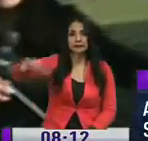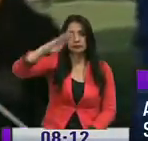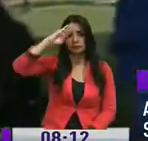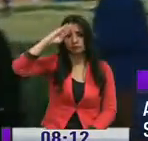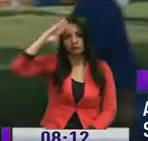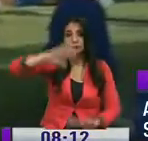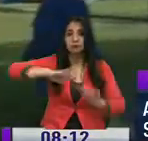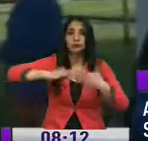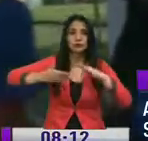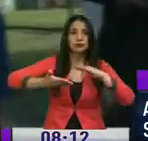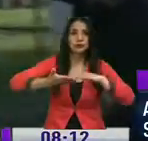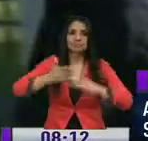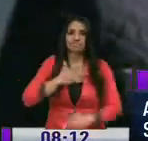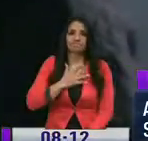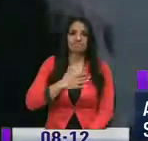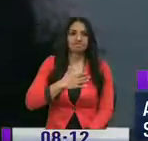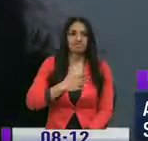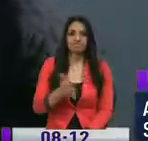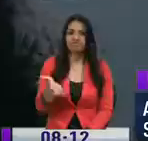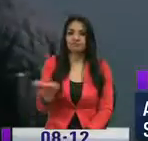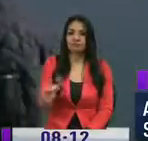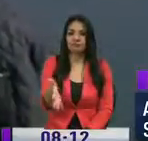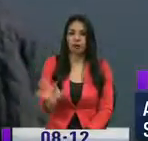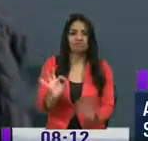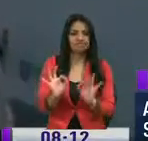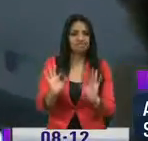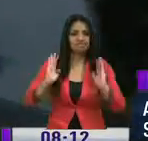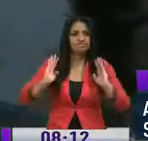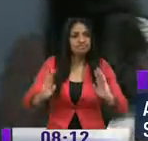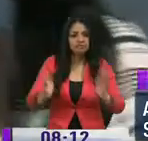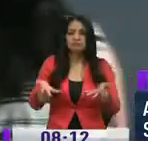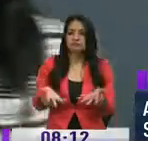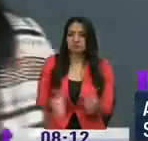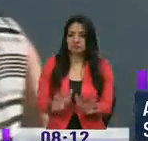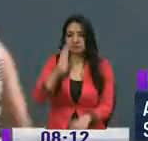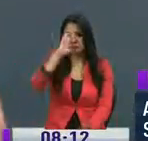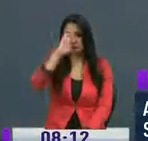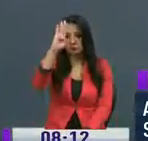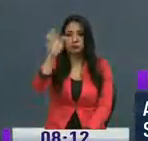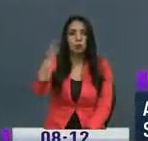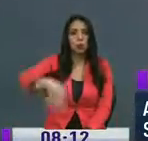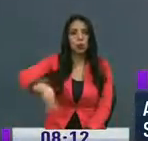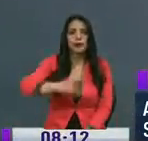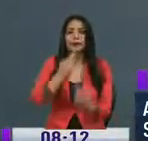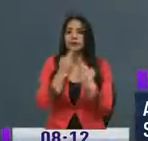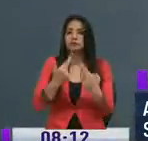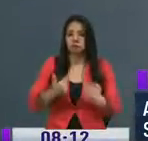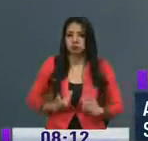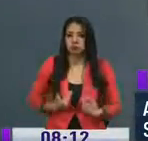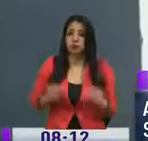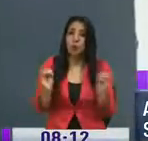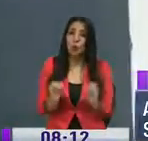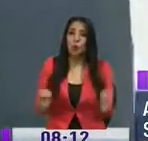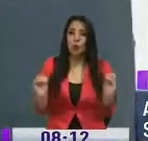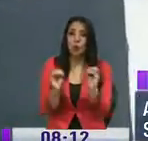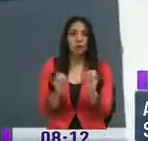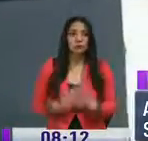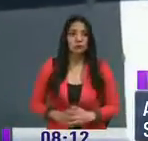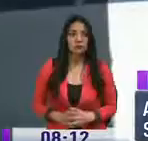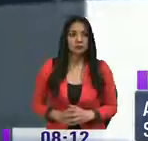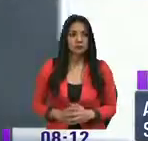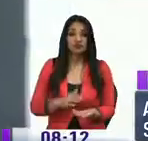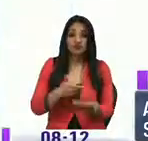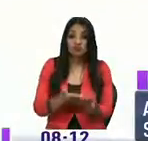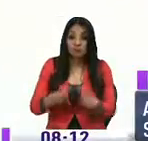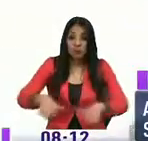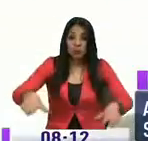lastimosamente no tiene una buena atención, la policía no tiene una respuesta. Inclusive luego que nosotros llegamos a este sitio